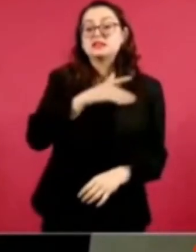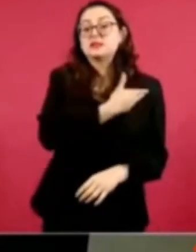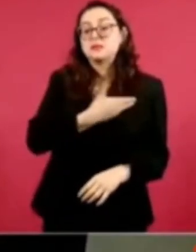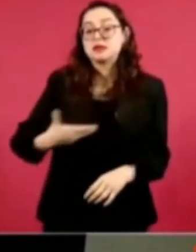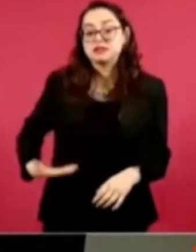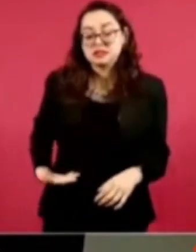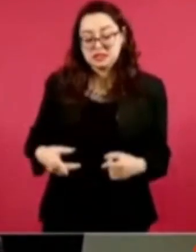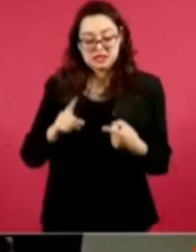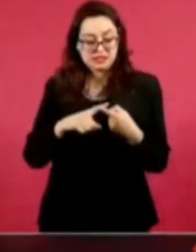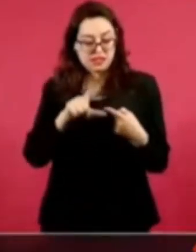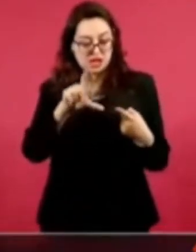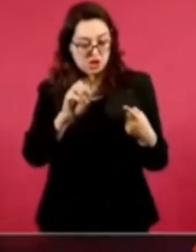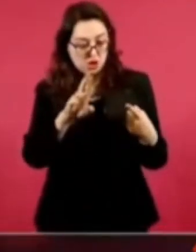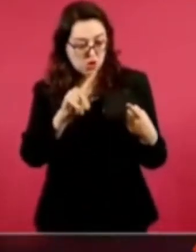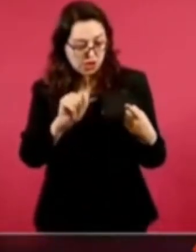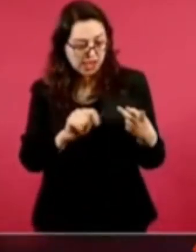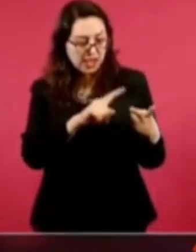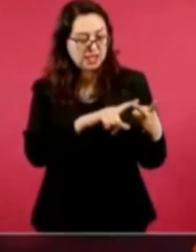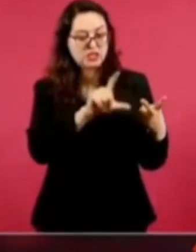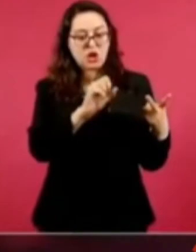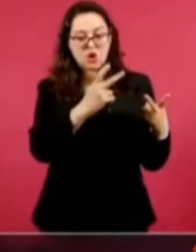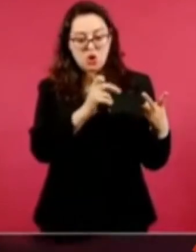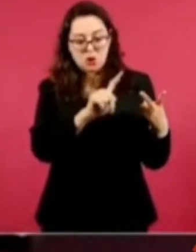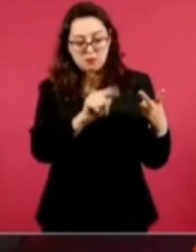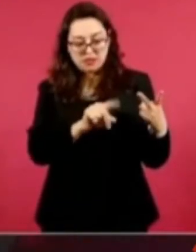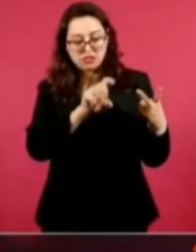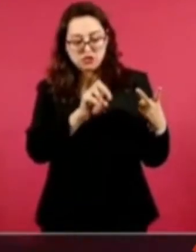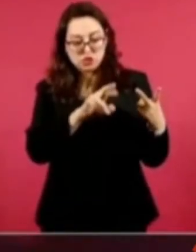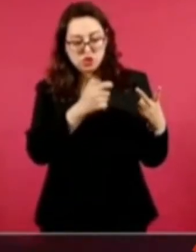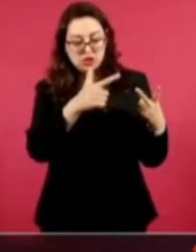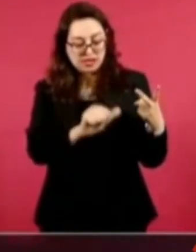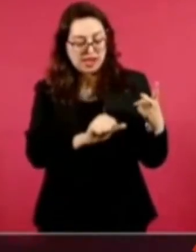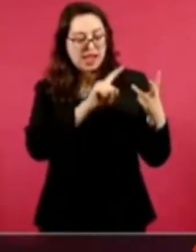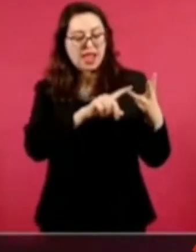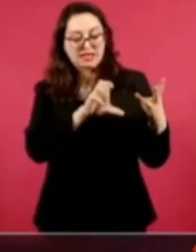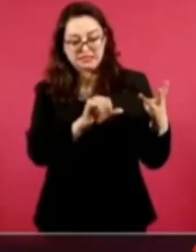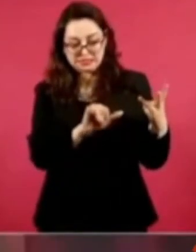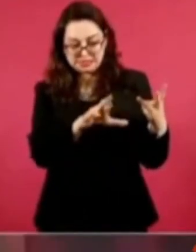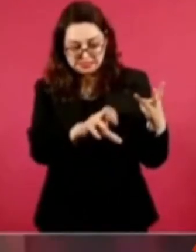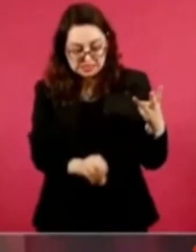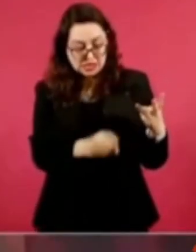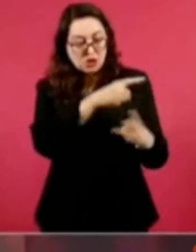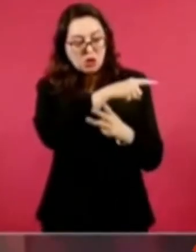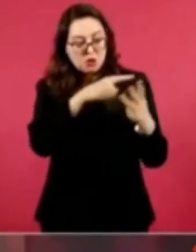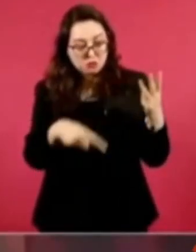López Dóriga, nunca había criticado a los presidentes. Ciro Gómez Leiva, nunca.